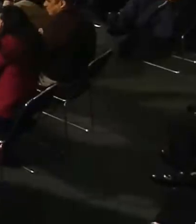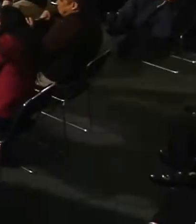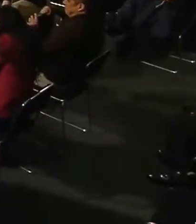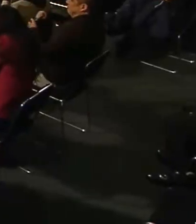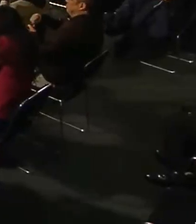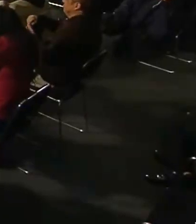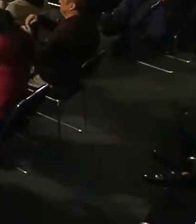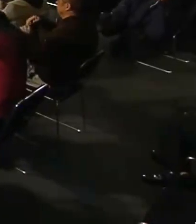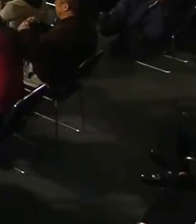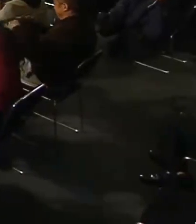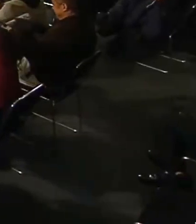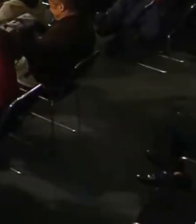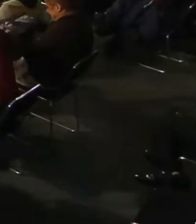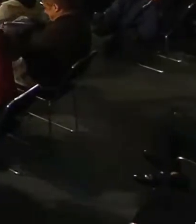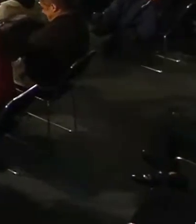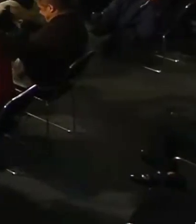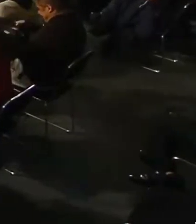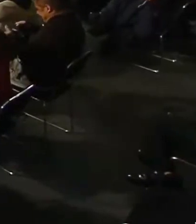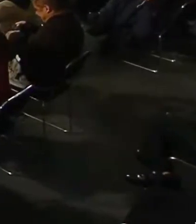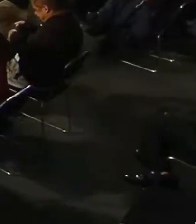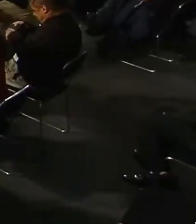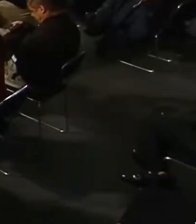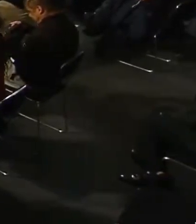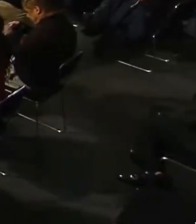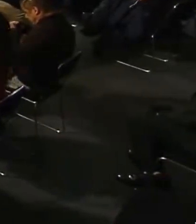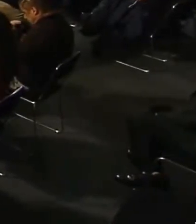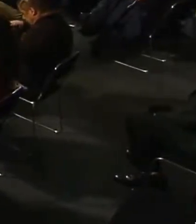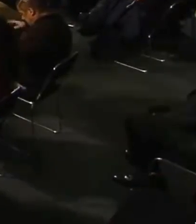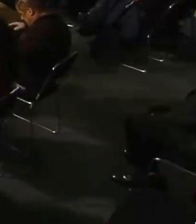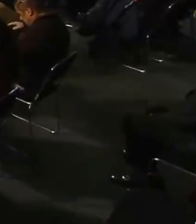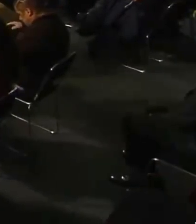Hoy, de todo tipo,